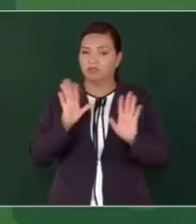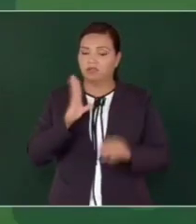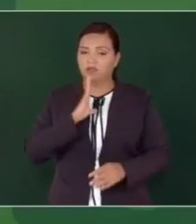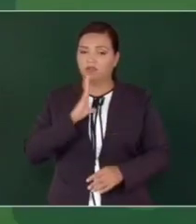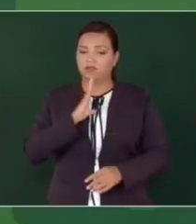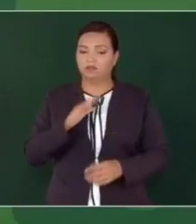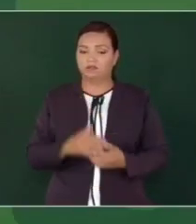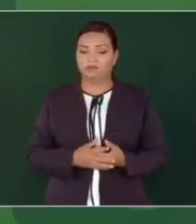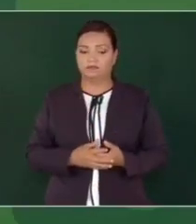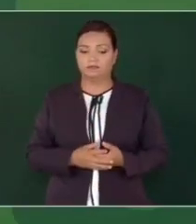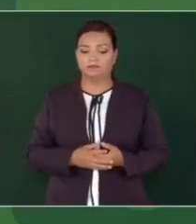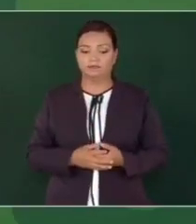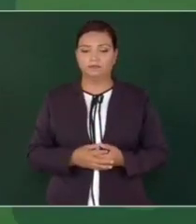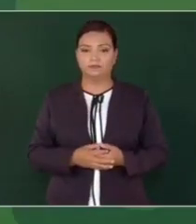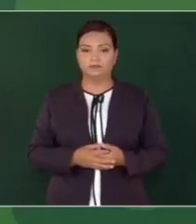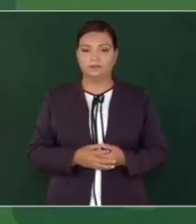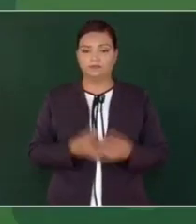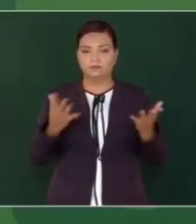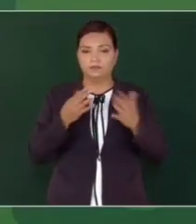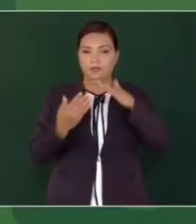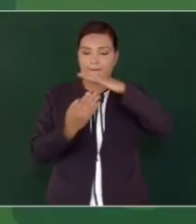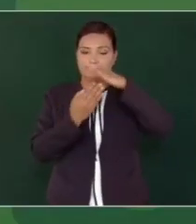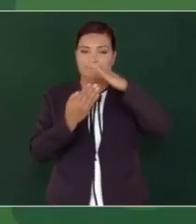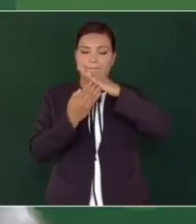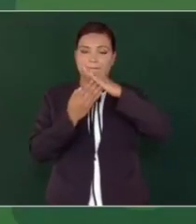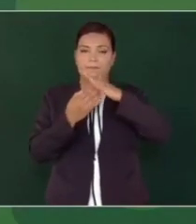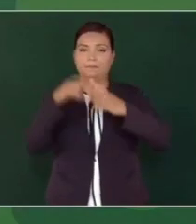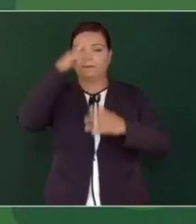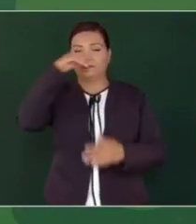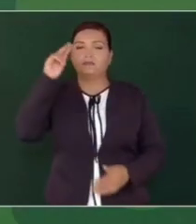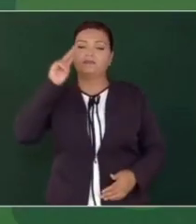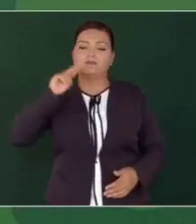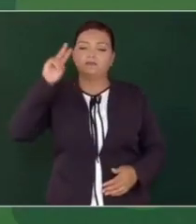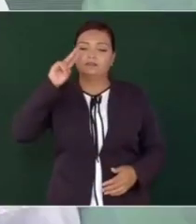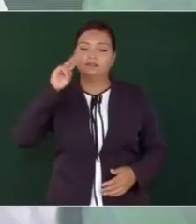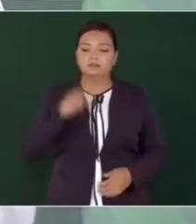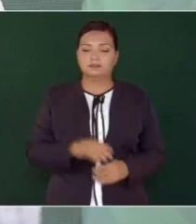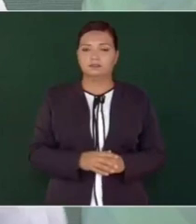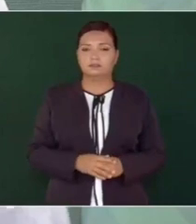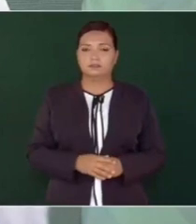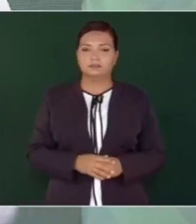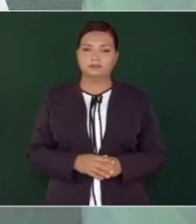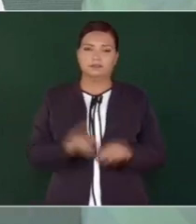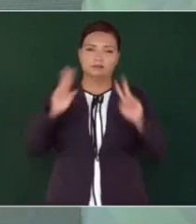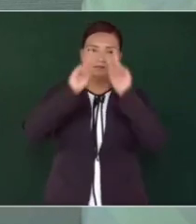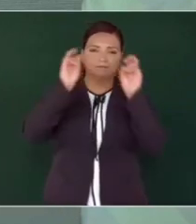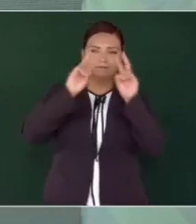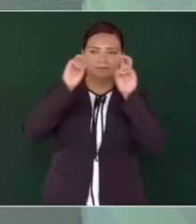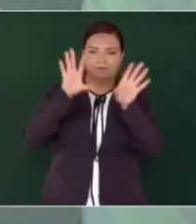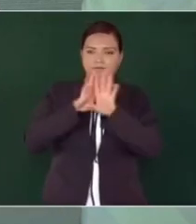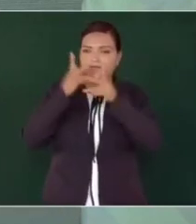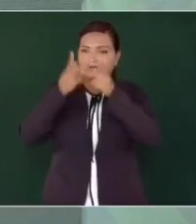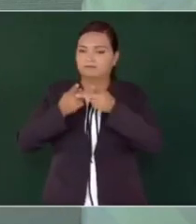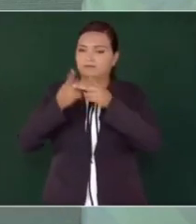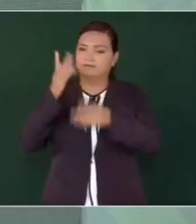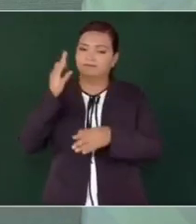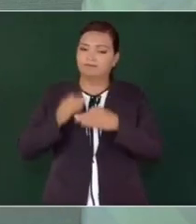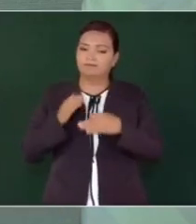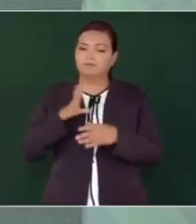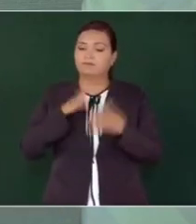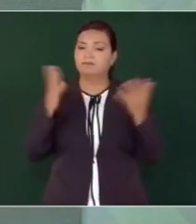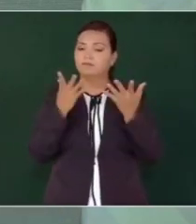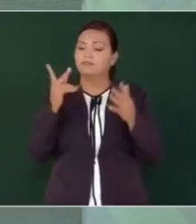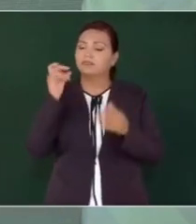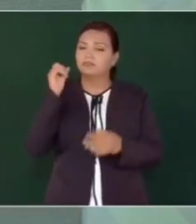creó la mesa para ver estos asuntos pendientes, se